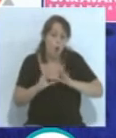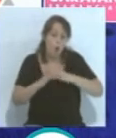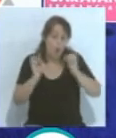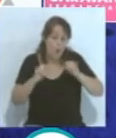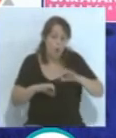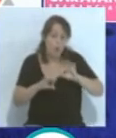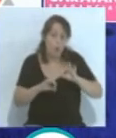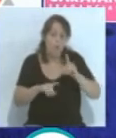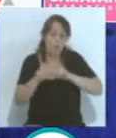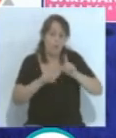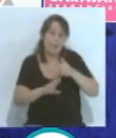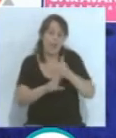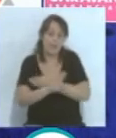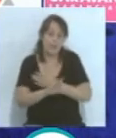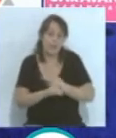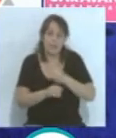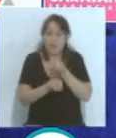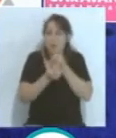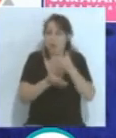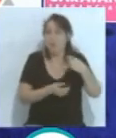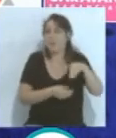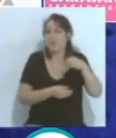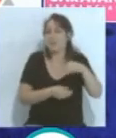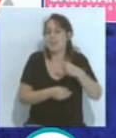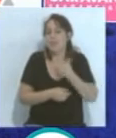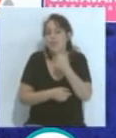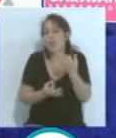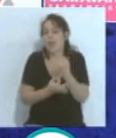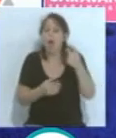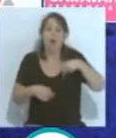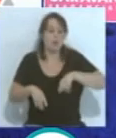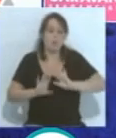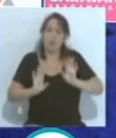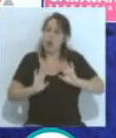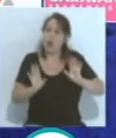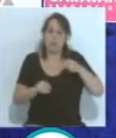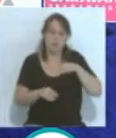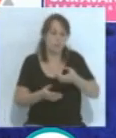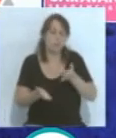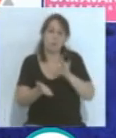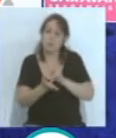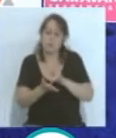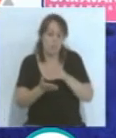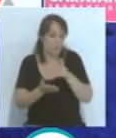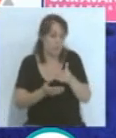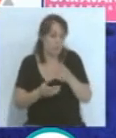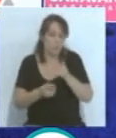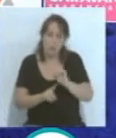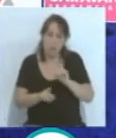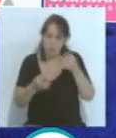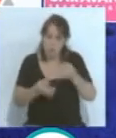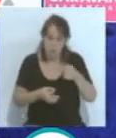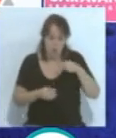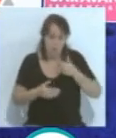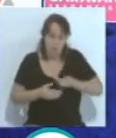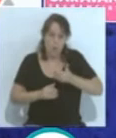contundentes de sus presidentes, es que aquí eso no va a ocurrir, aquí no va a ocurrir nada, lo importante es empezar y terminaremos, aquí no